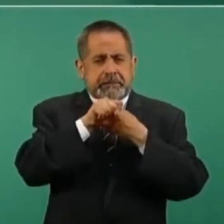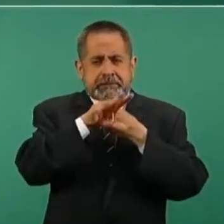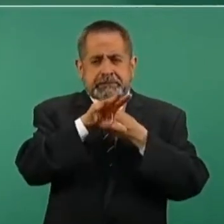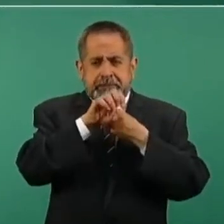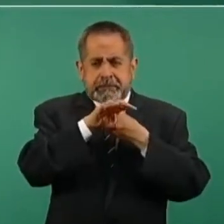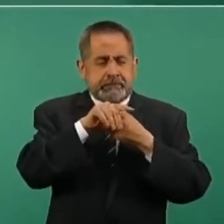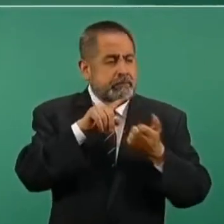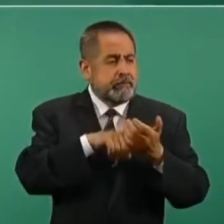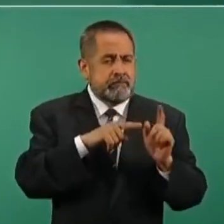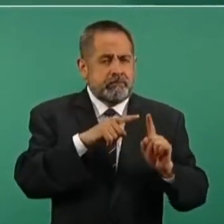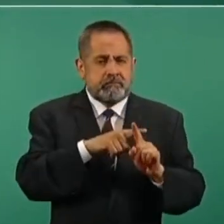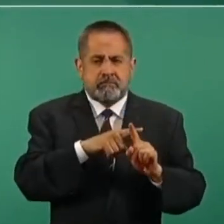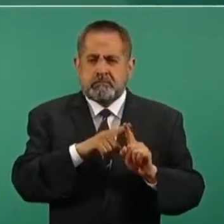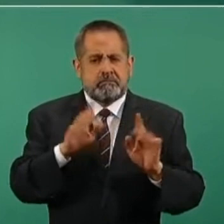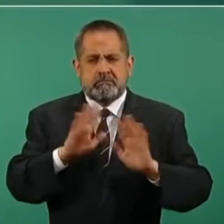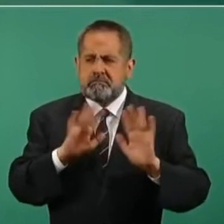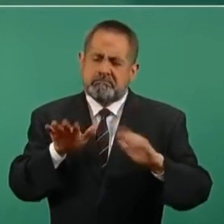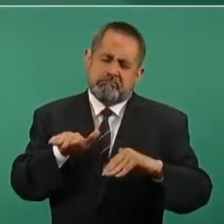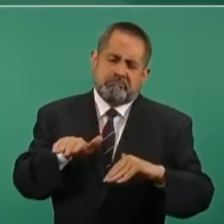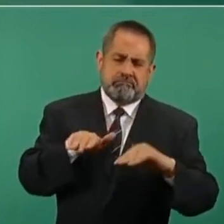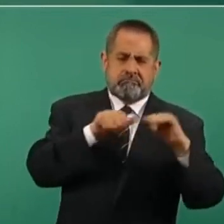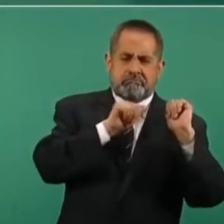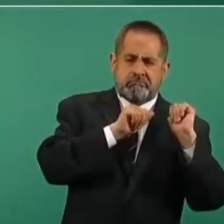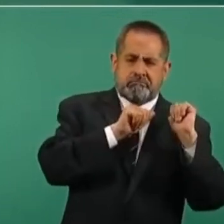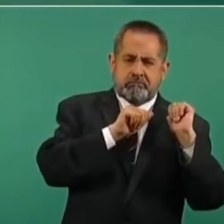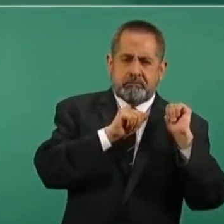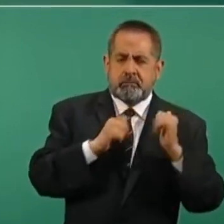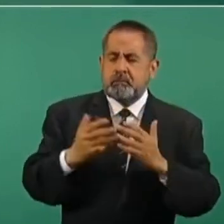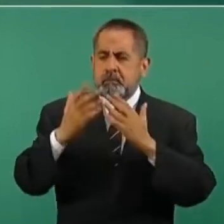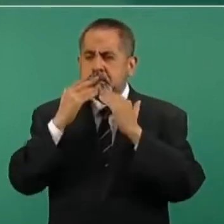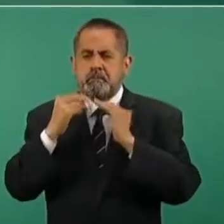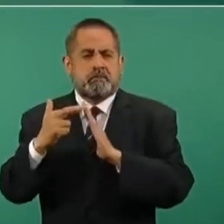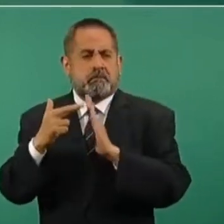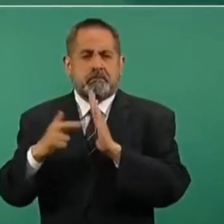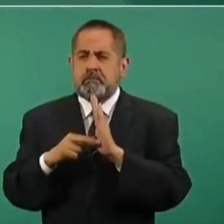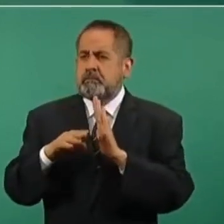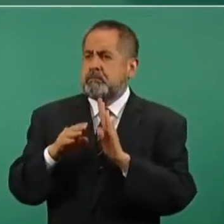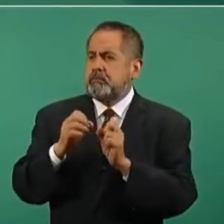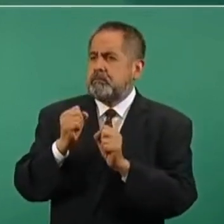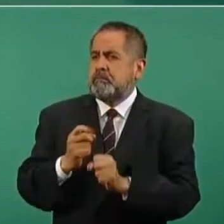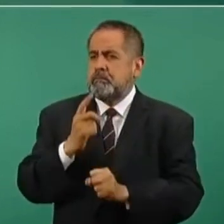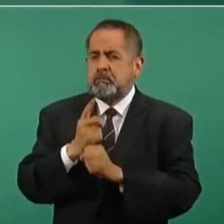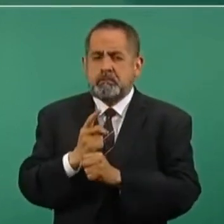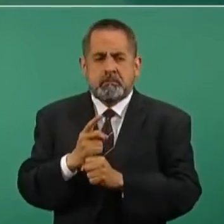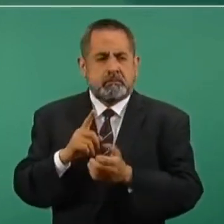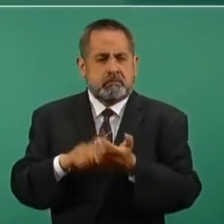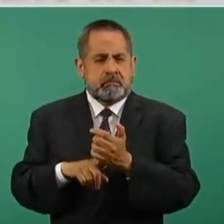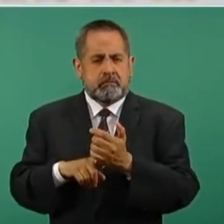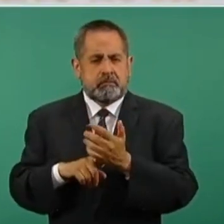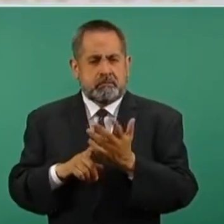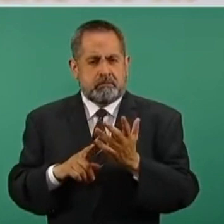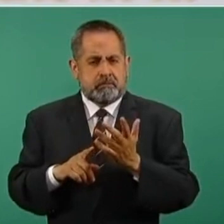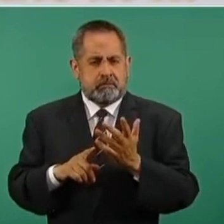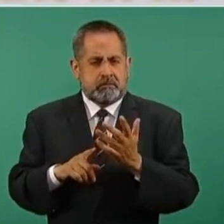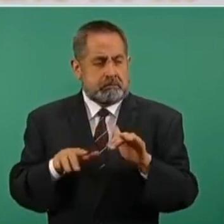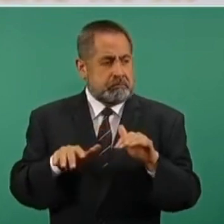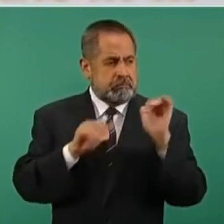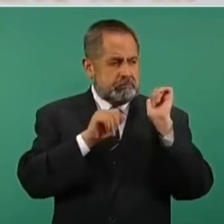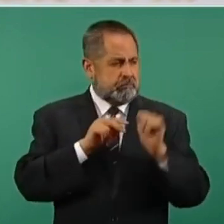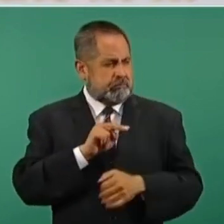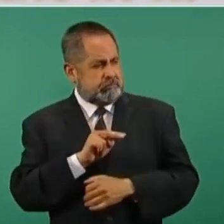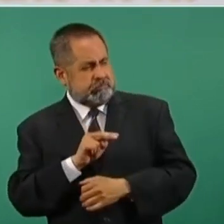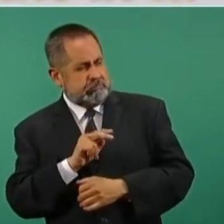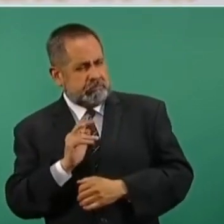diciendo que ellos se retiraban porque no se estaban cumpliendo los protocolos de seguridad.